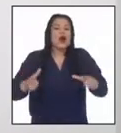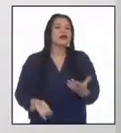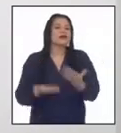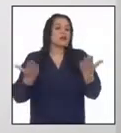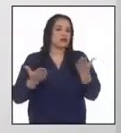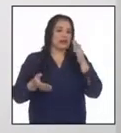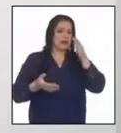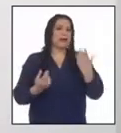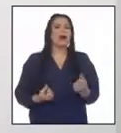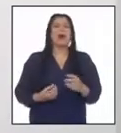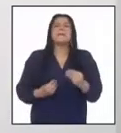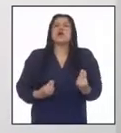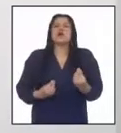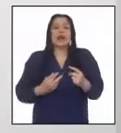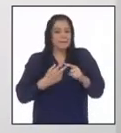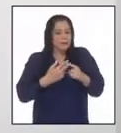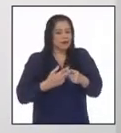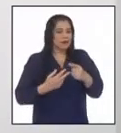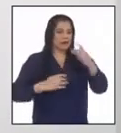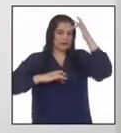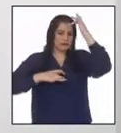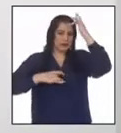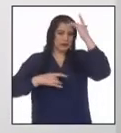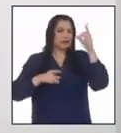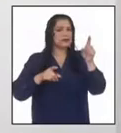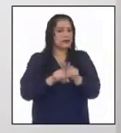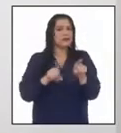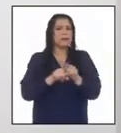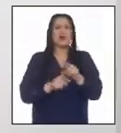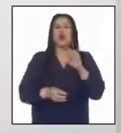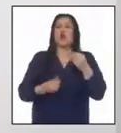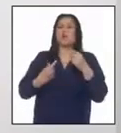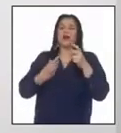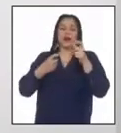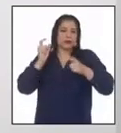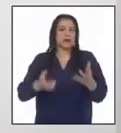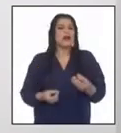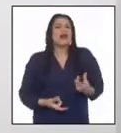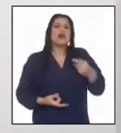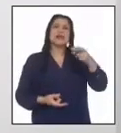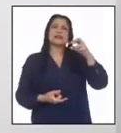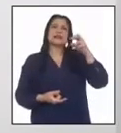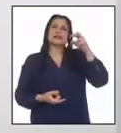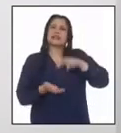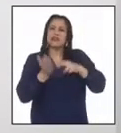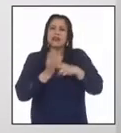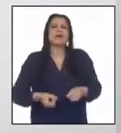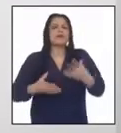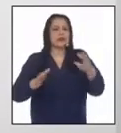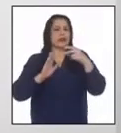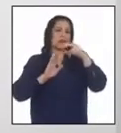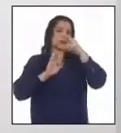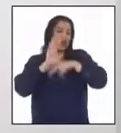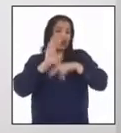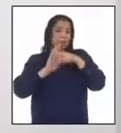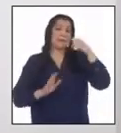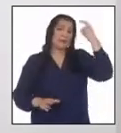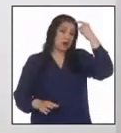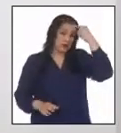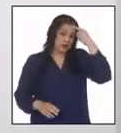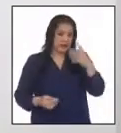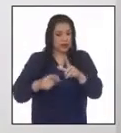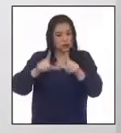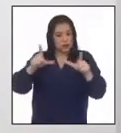de las enfermedades y el factor humano, lo cual permitiría implementar políticas de desarrollo sanitario en la sociedad. Era un